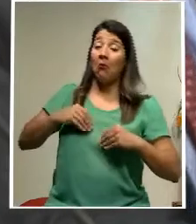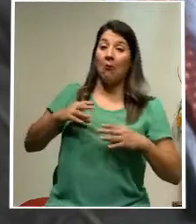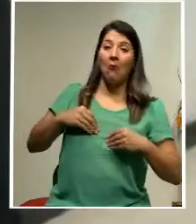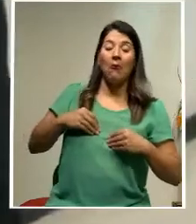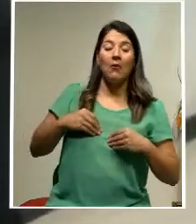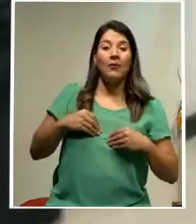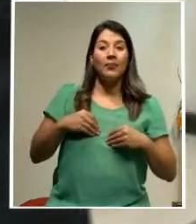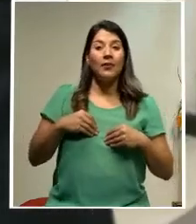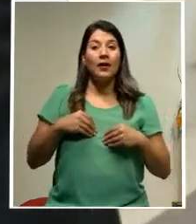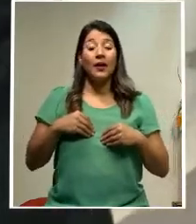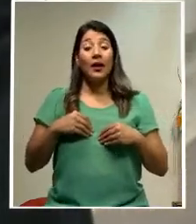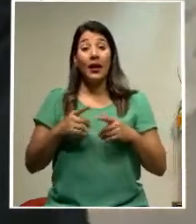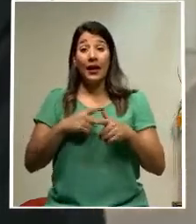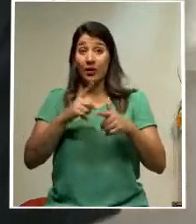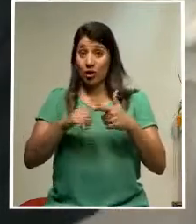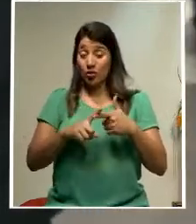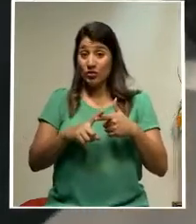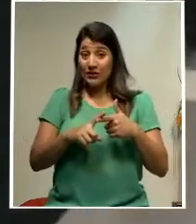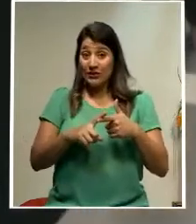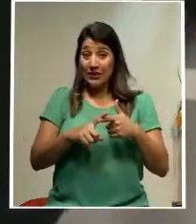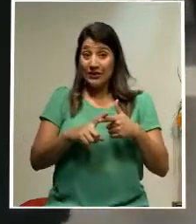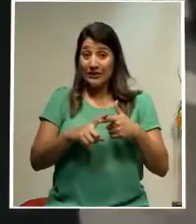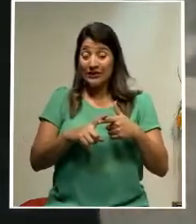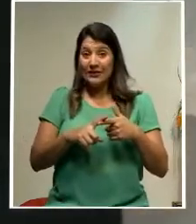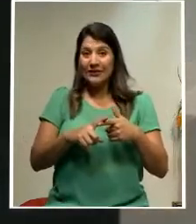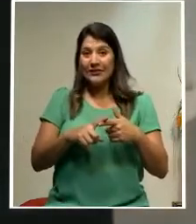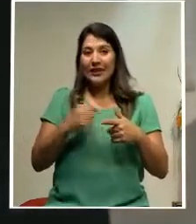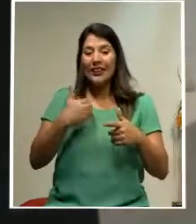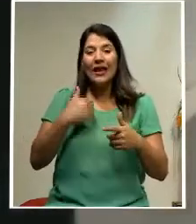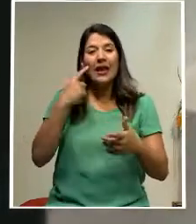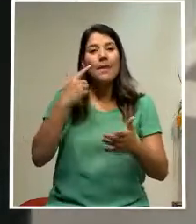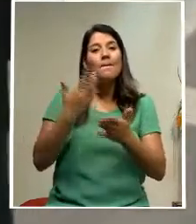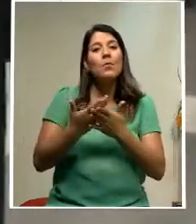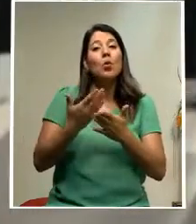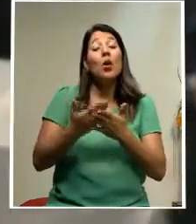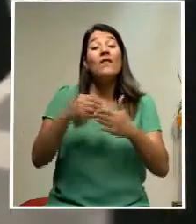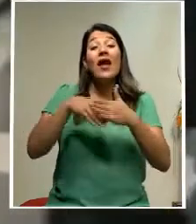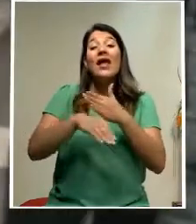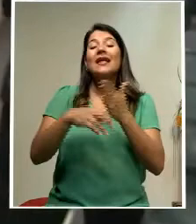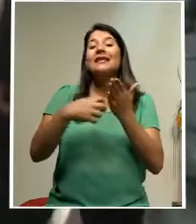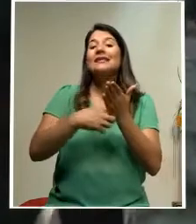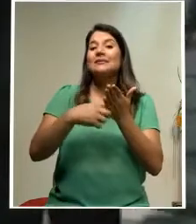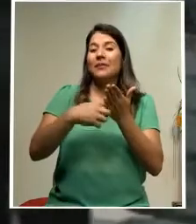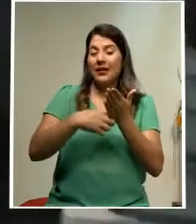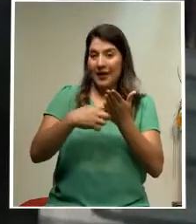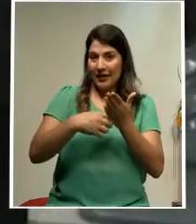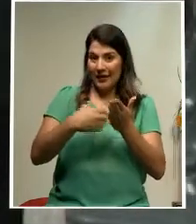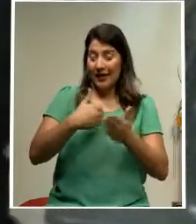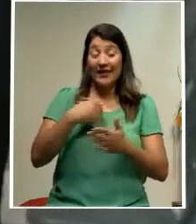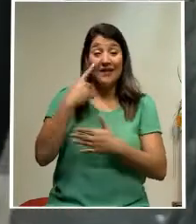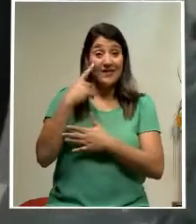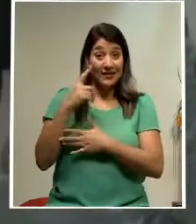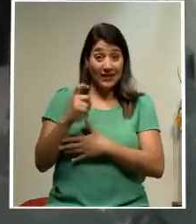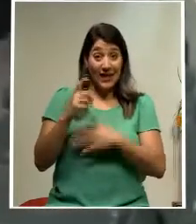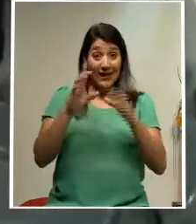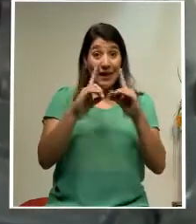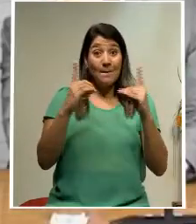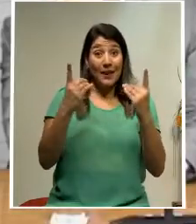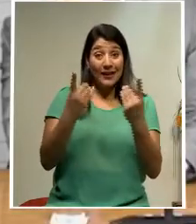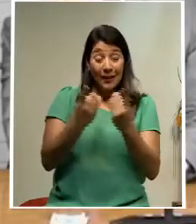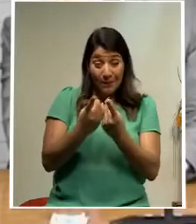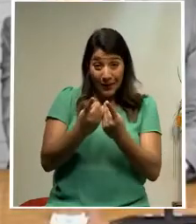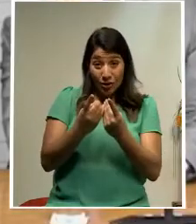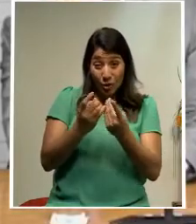cumplido estaría demostrado en el expediente de la Fiscalía General. La unidad de investigación especializada